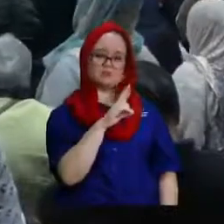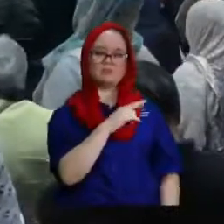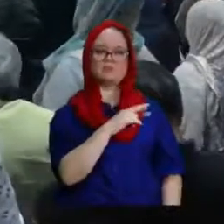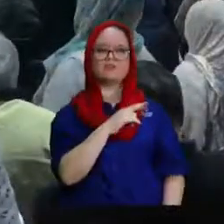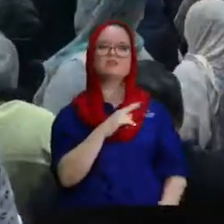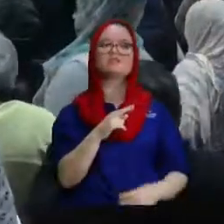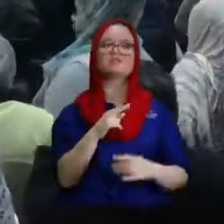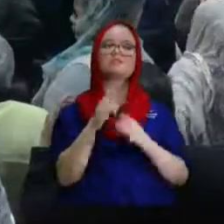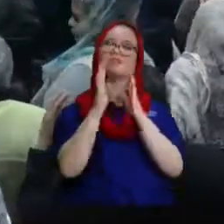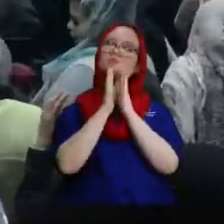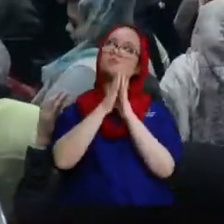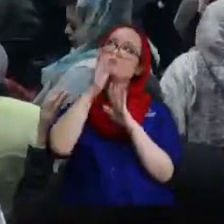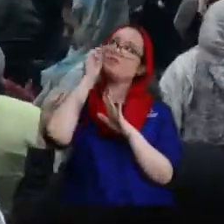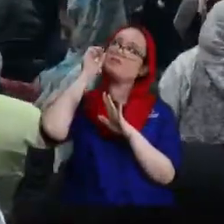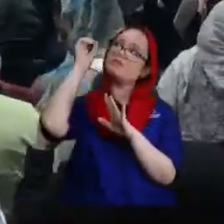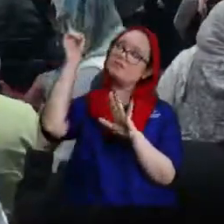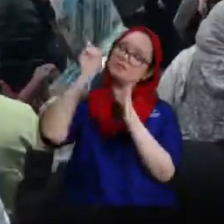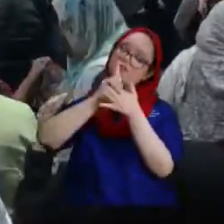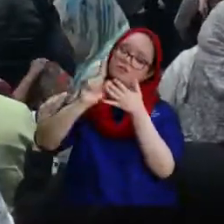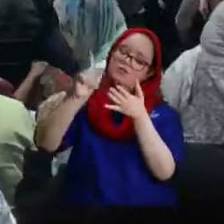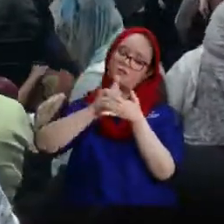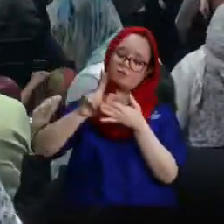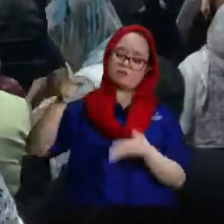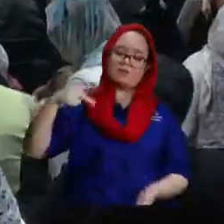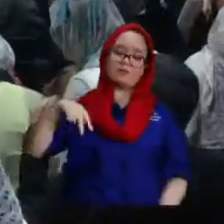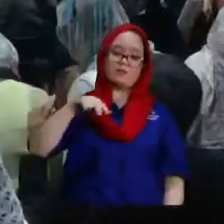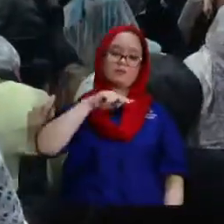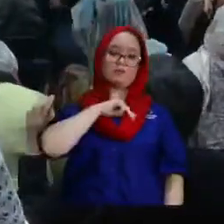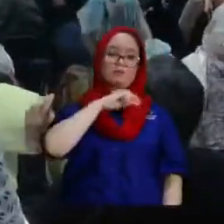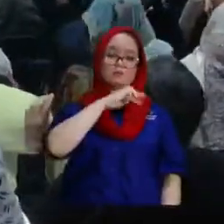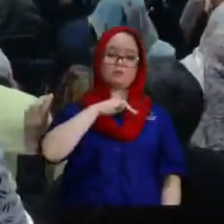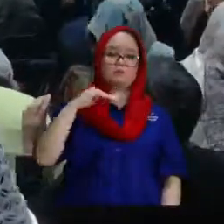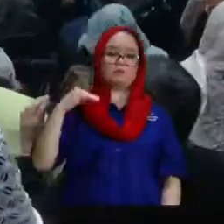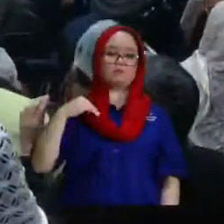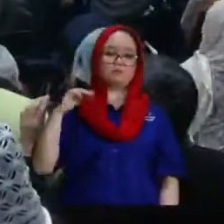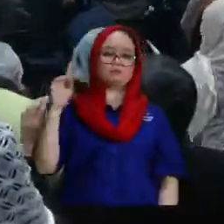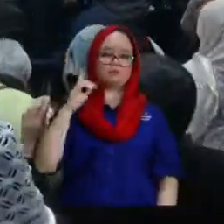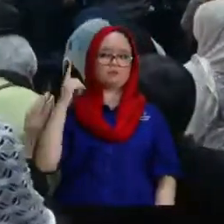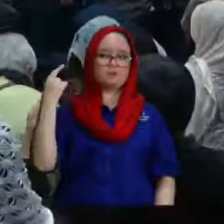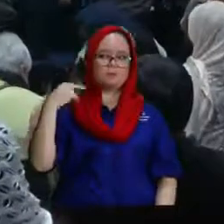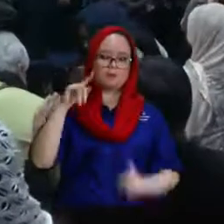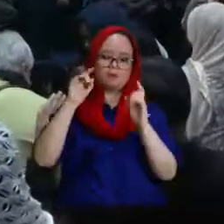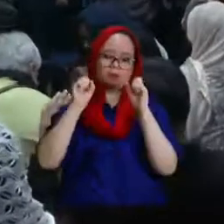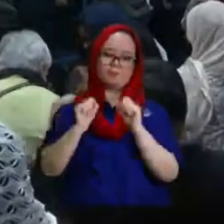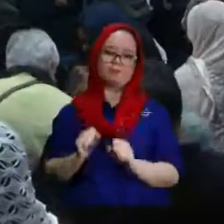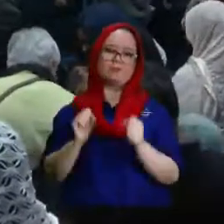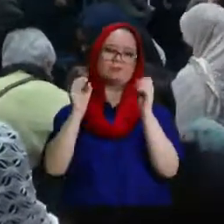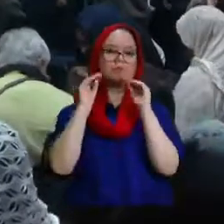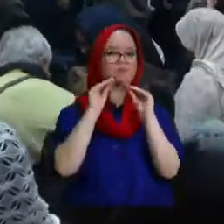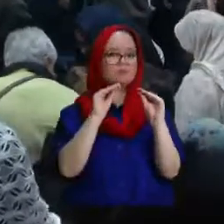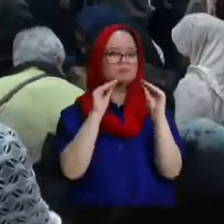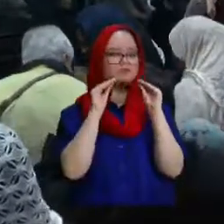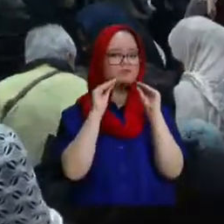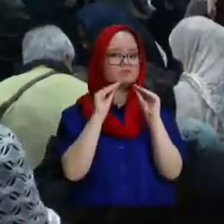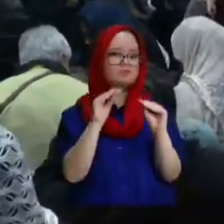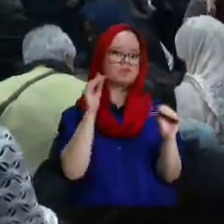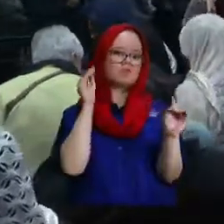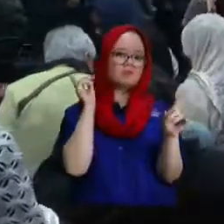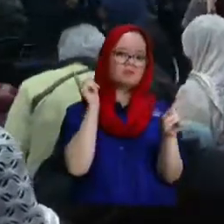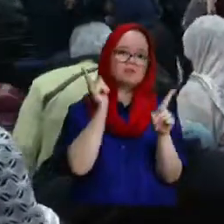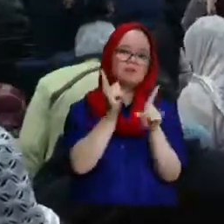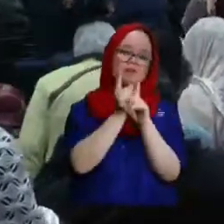piedad purifícanos a nosotros los ministros Señor para que no contaminemos a la iglesia sino que al contrario las